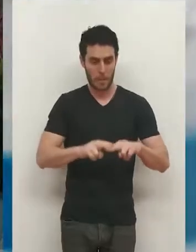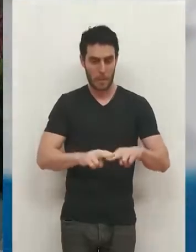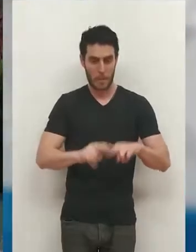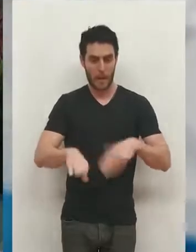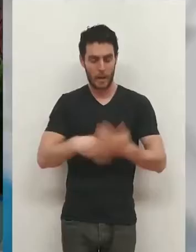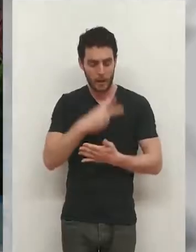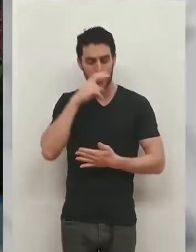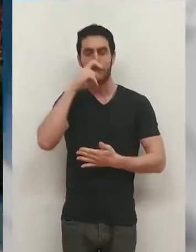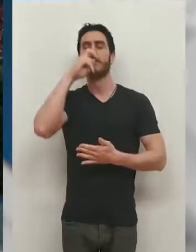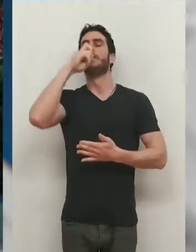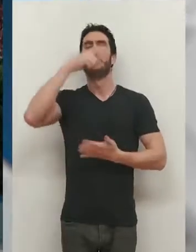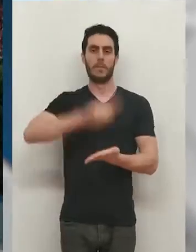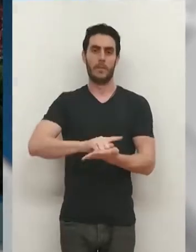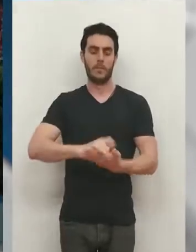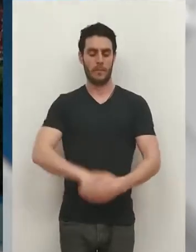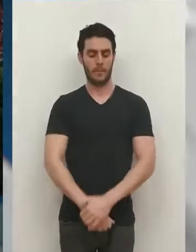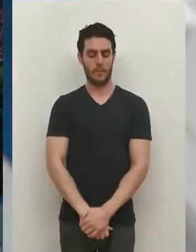hasta que volvió a respirar.